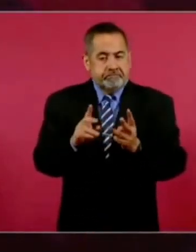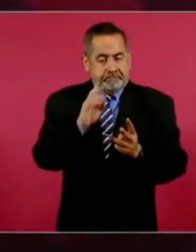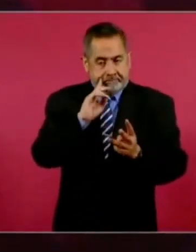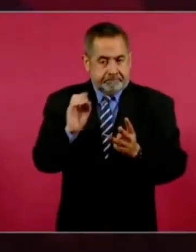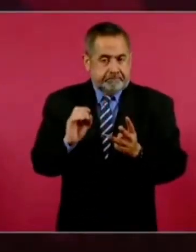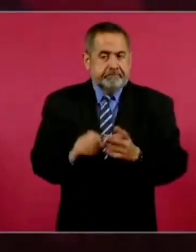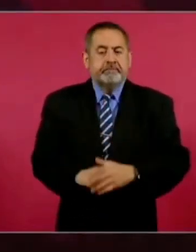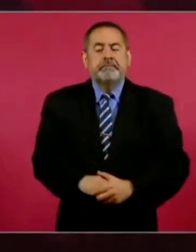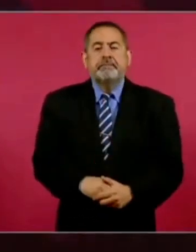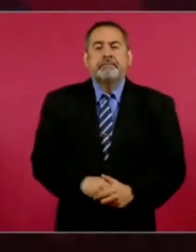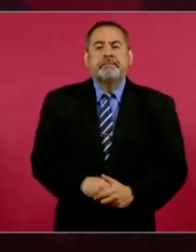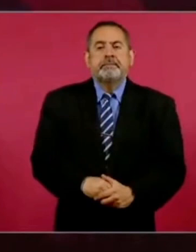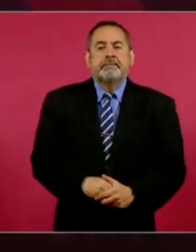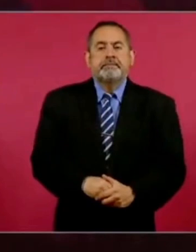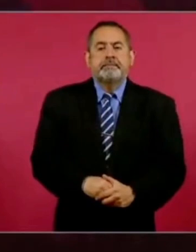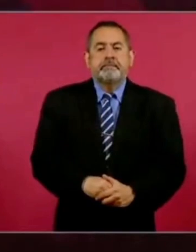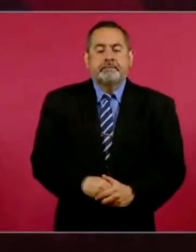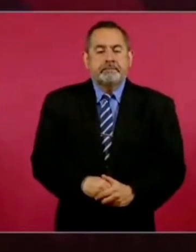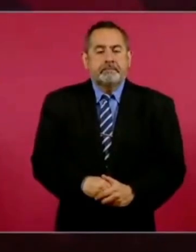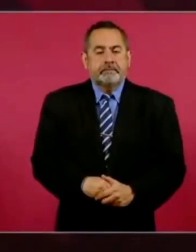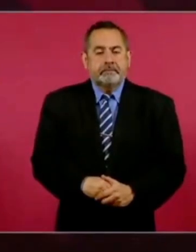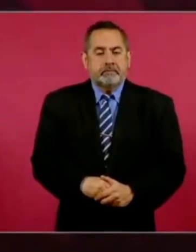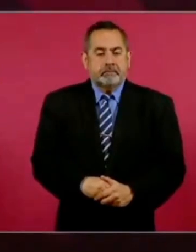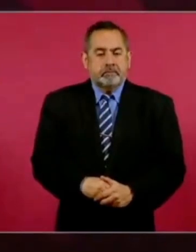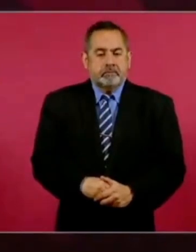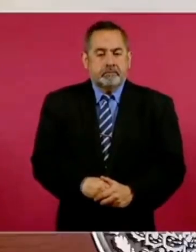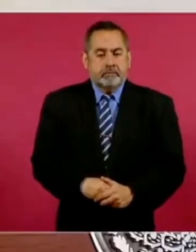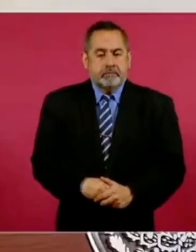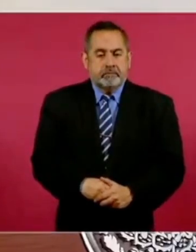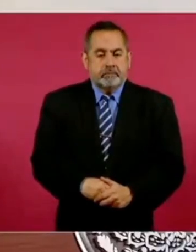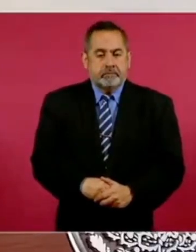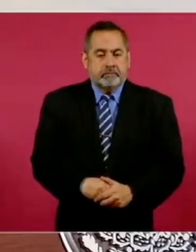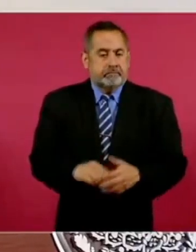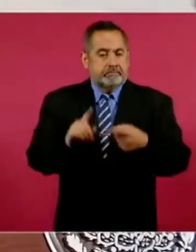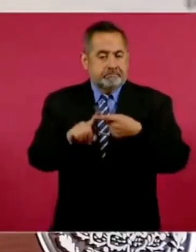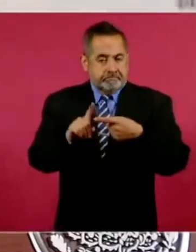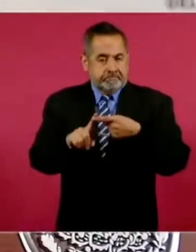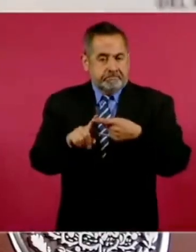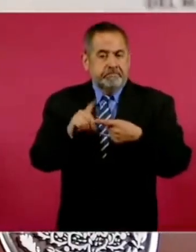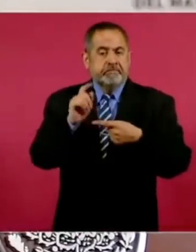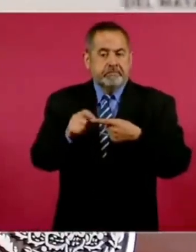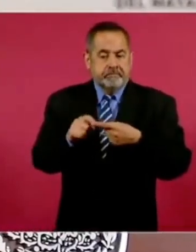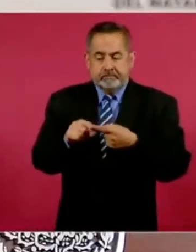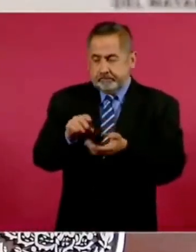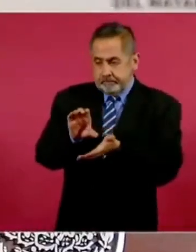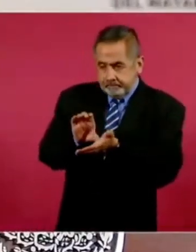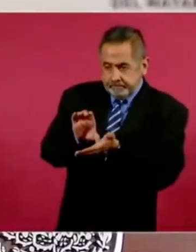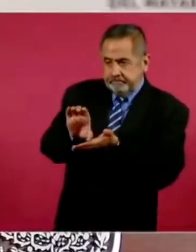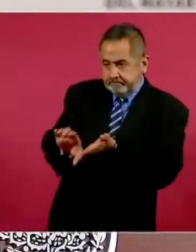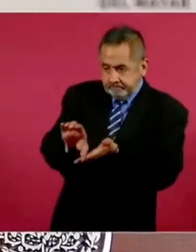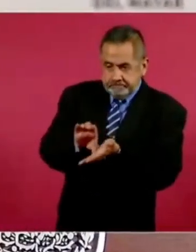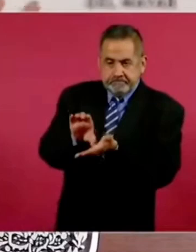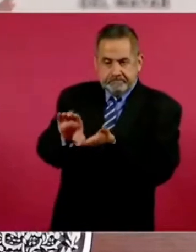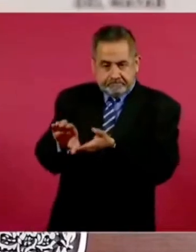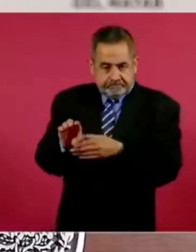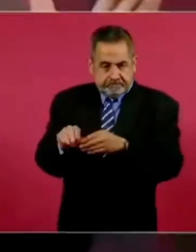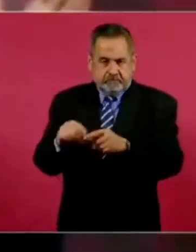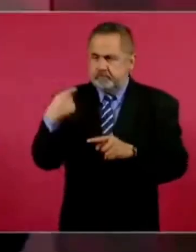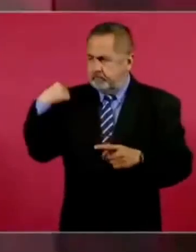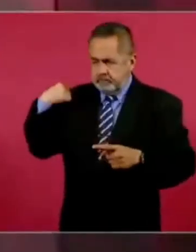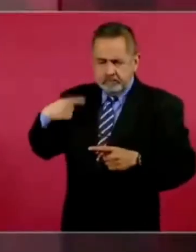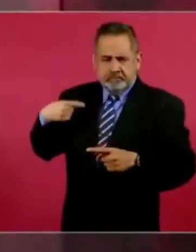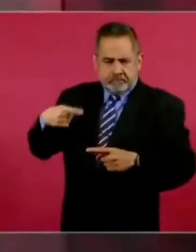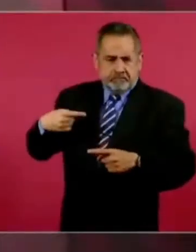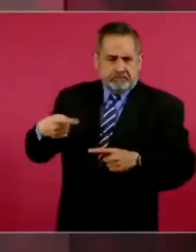seguir invirtiendo, como lo hemos venido